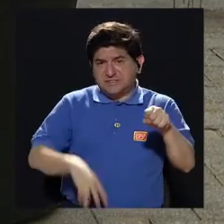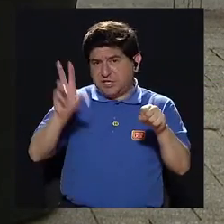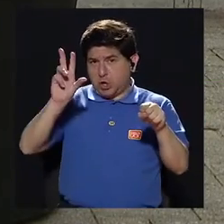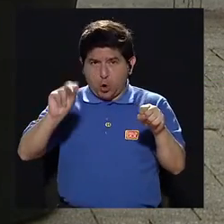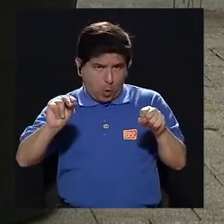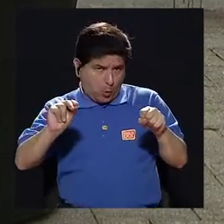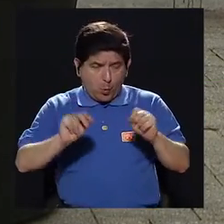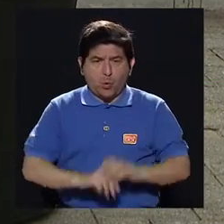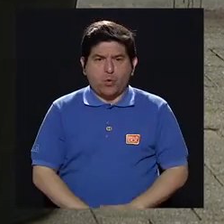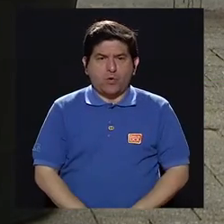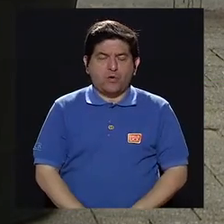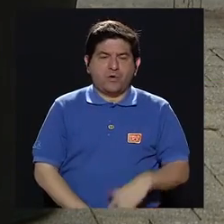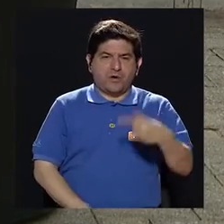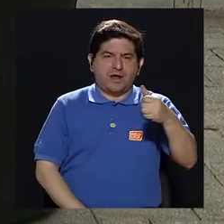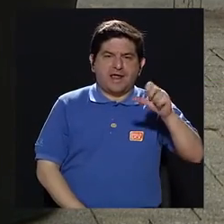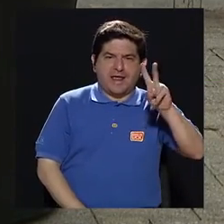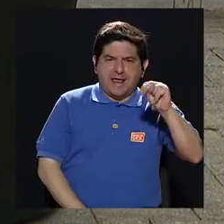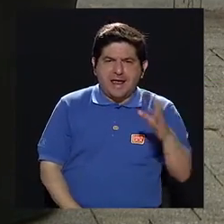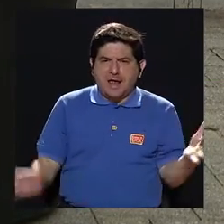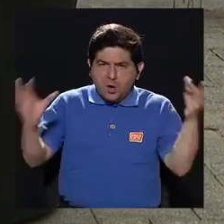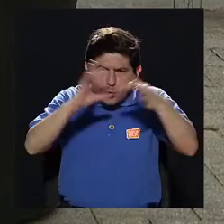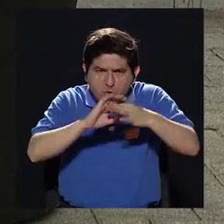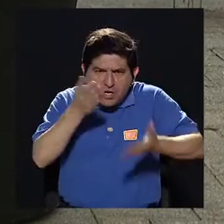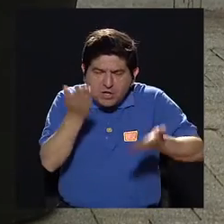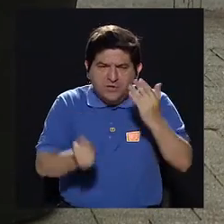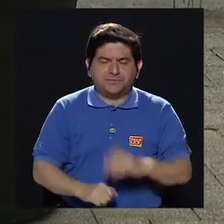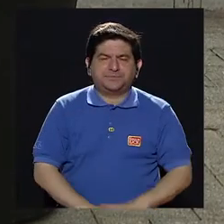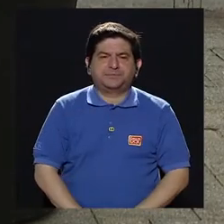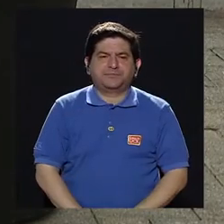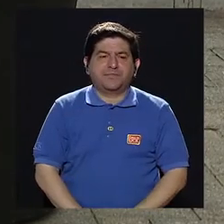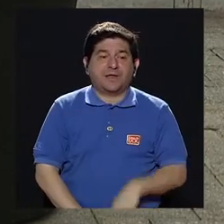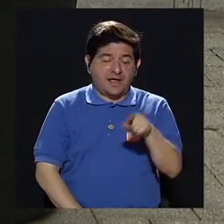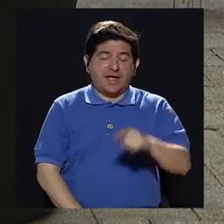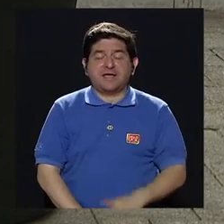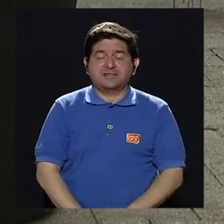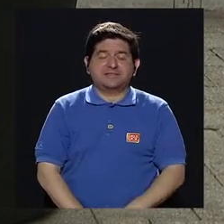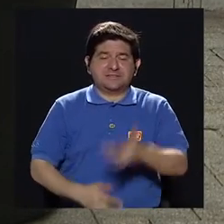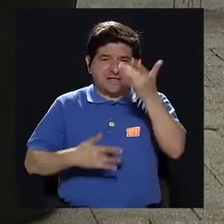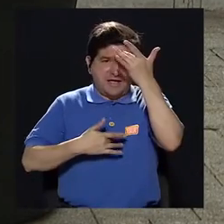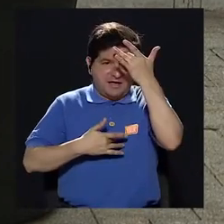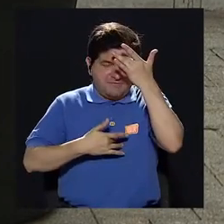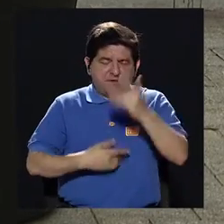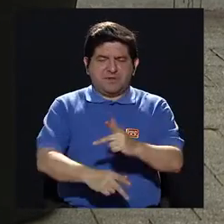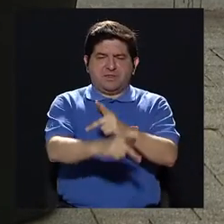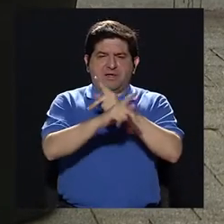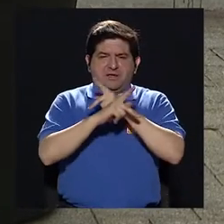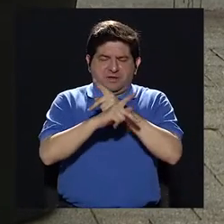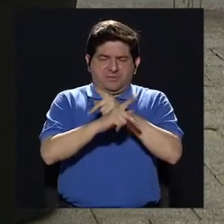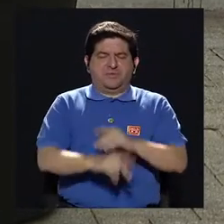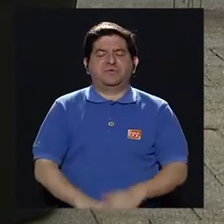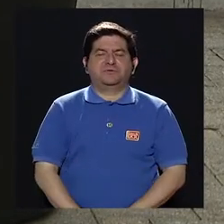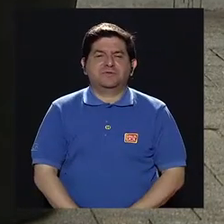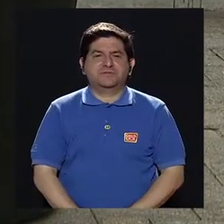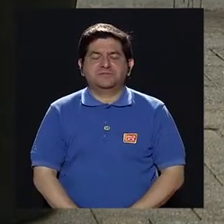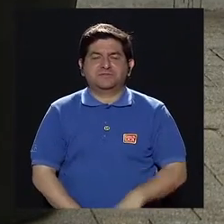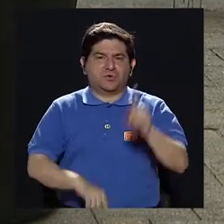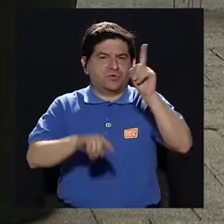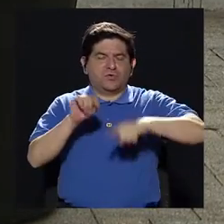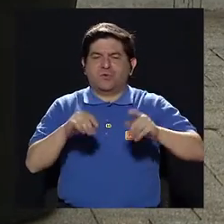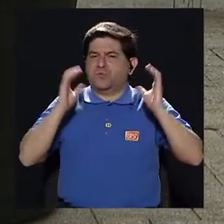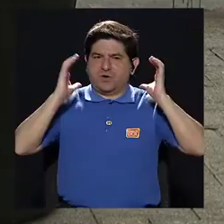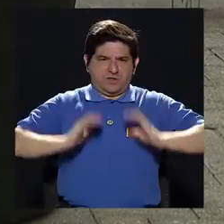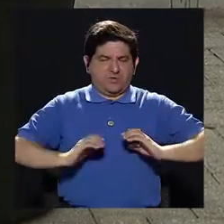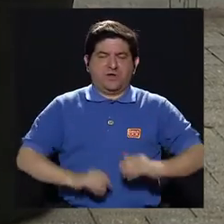no se hereda? ¿Hay algún gen que está asociado? Bueno, esta es una enfermedad autoinmune, es decir, que el cuerpo se ataca a sí mismo.